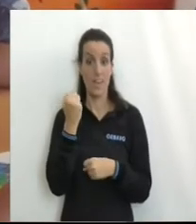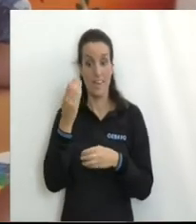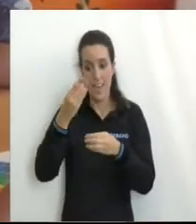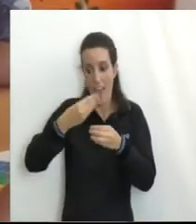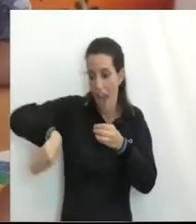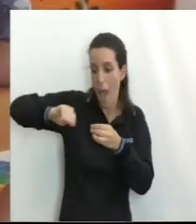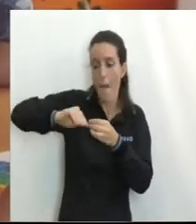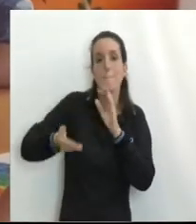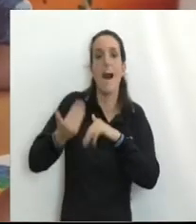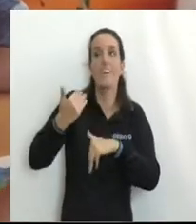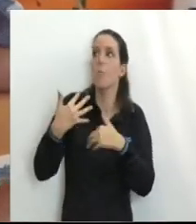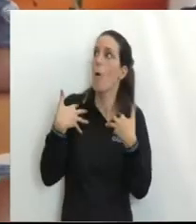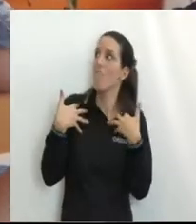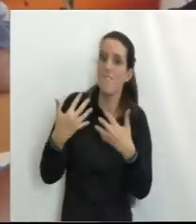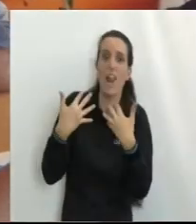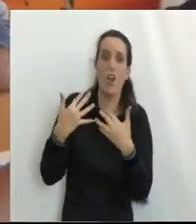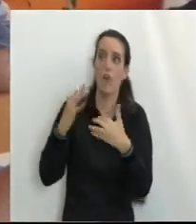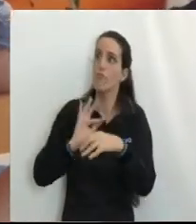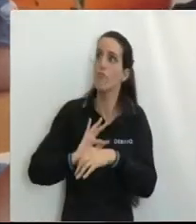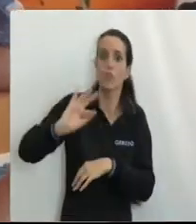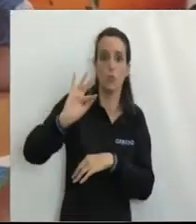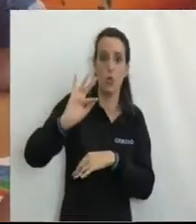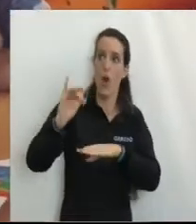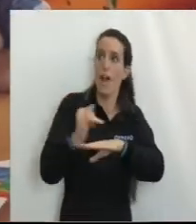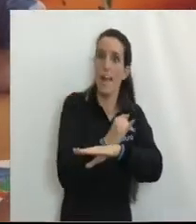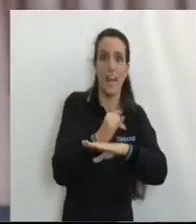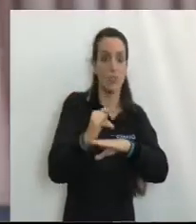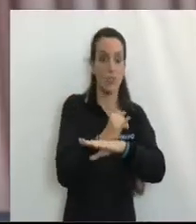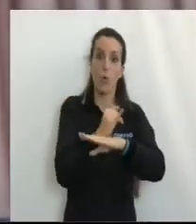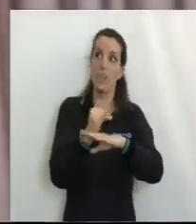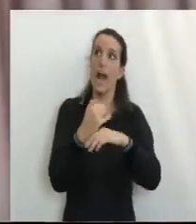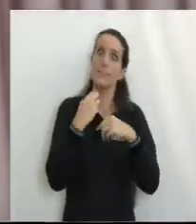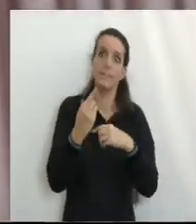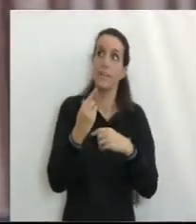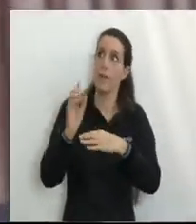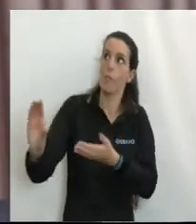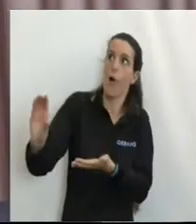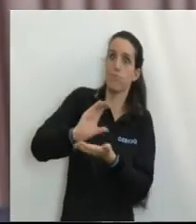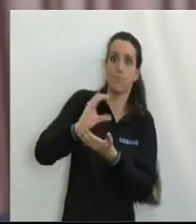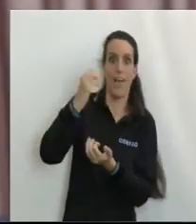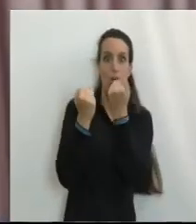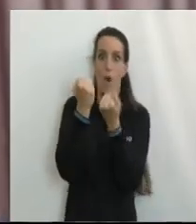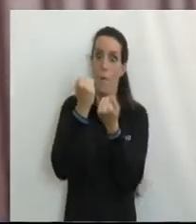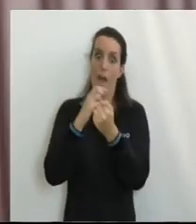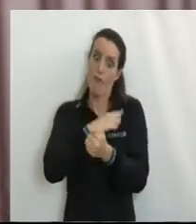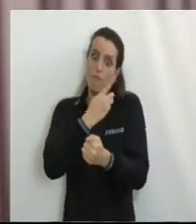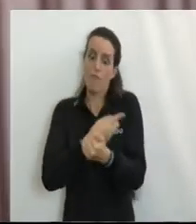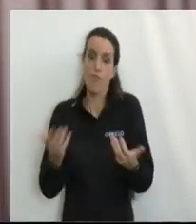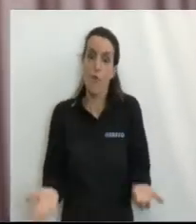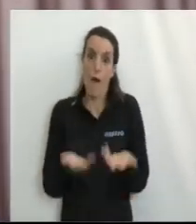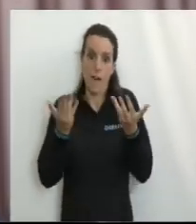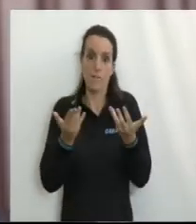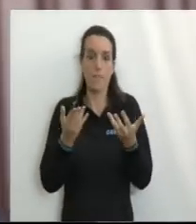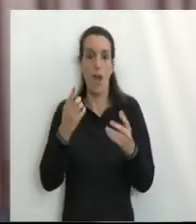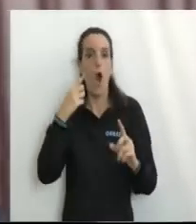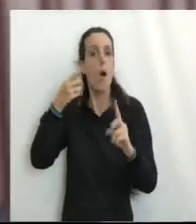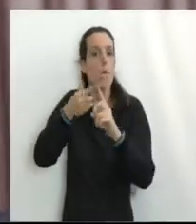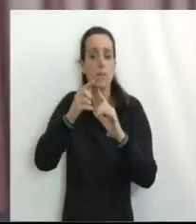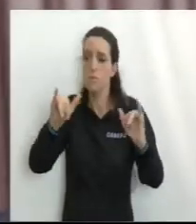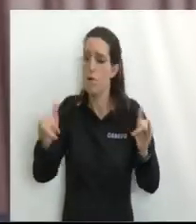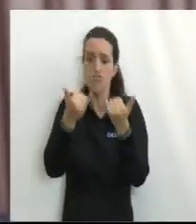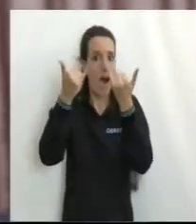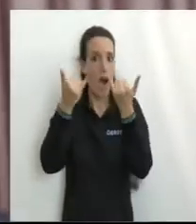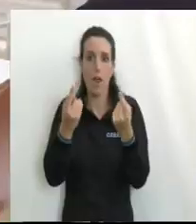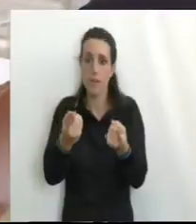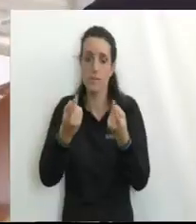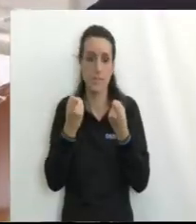Muy importante Sustituir Y es la que agrega Mayor valor Mañana En una industria Futura ¿No? Sí Y